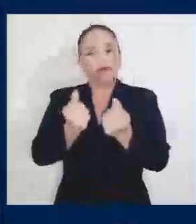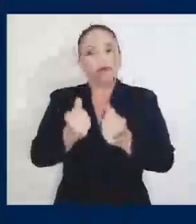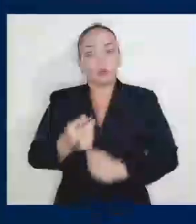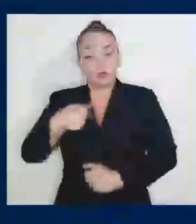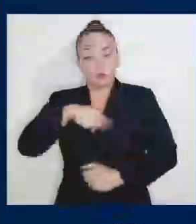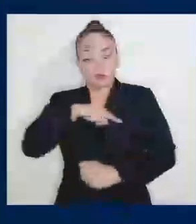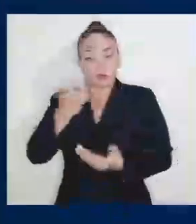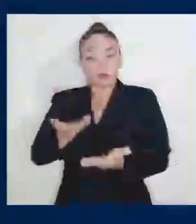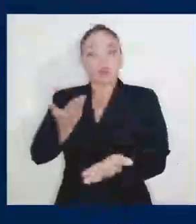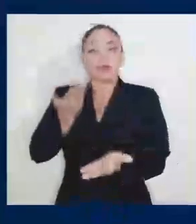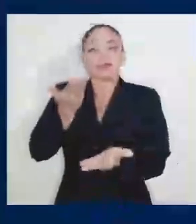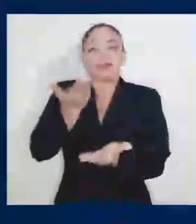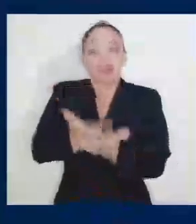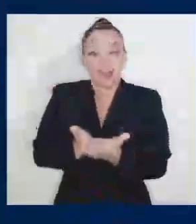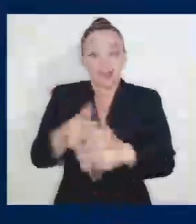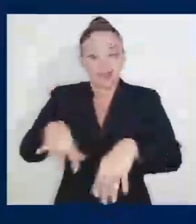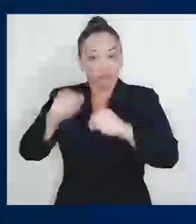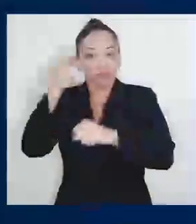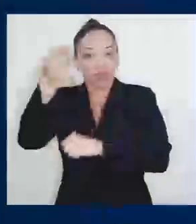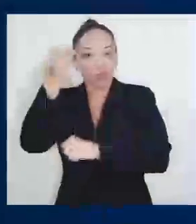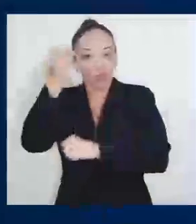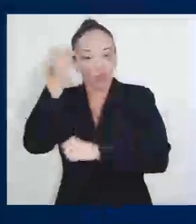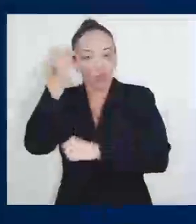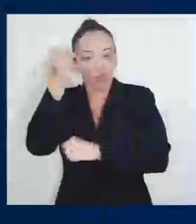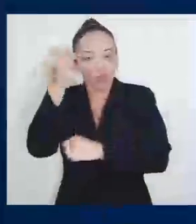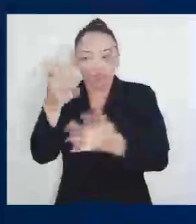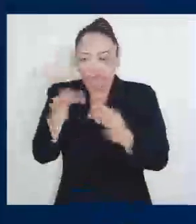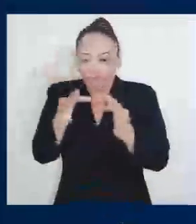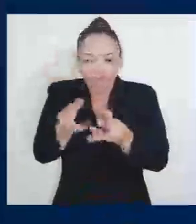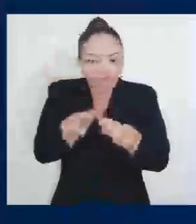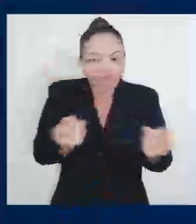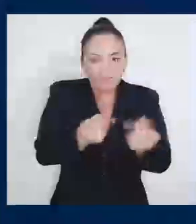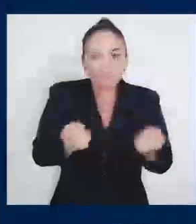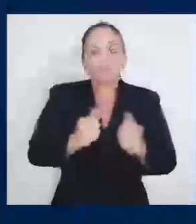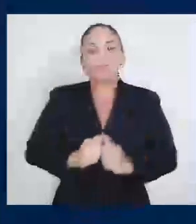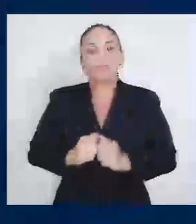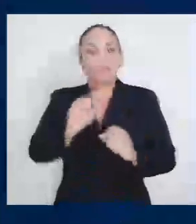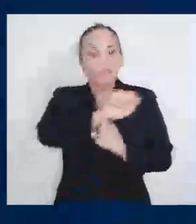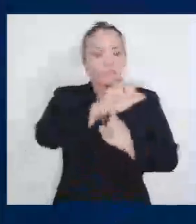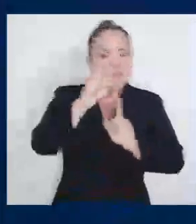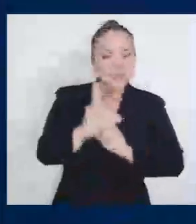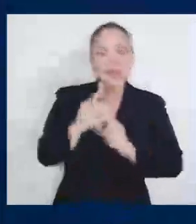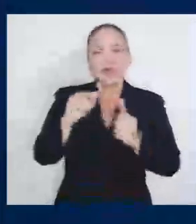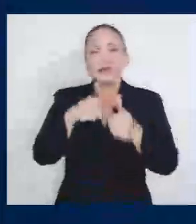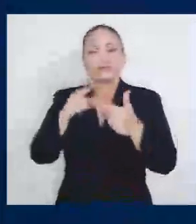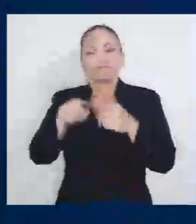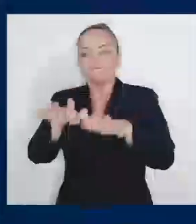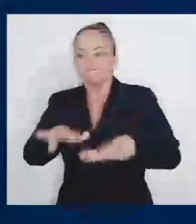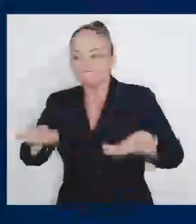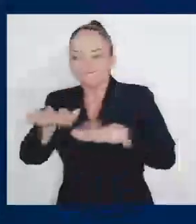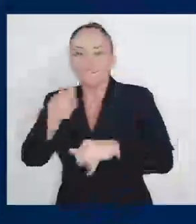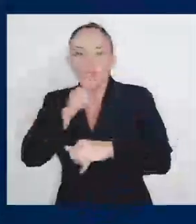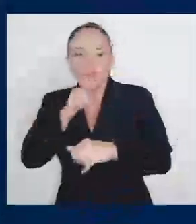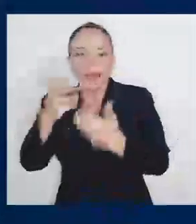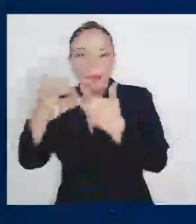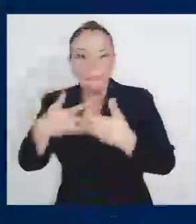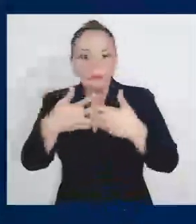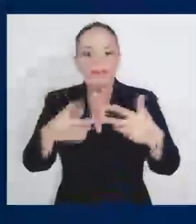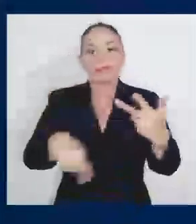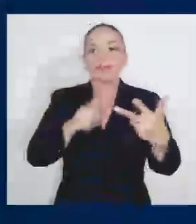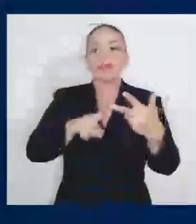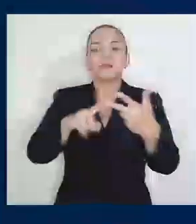llegar, respuesta al tejido productivo de la sociedad, al sector privado tan golpeado por la pandemia, a las